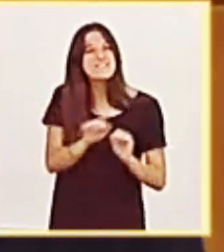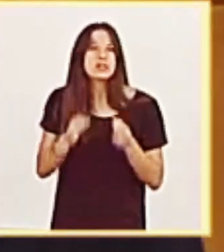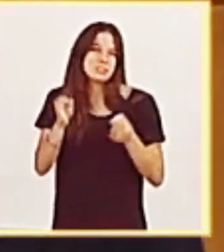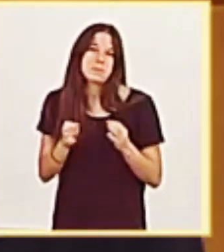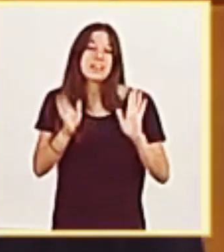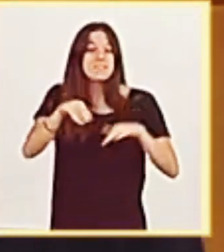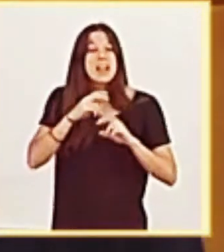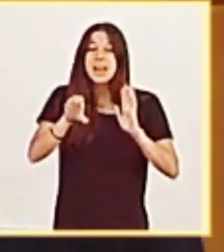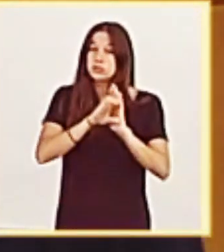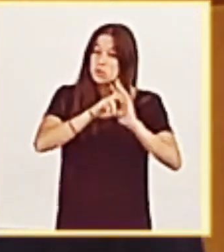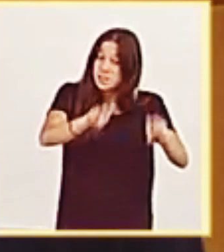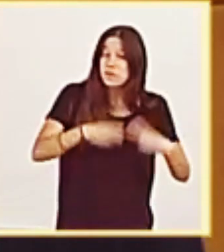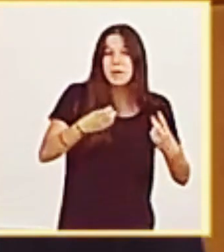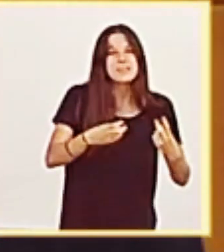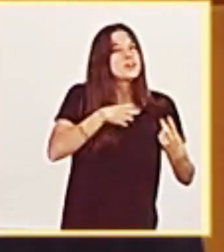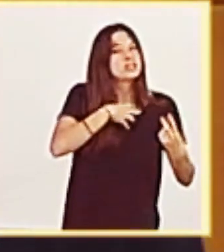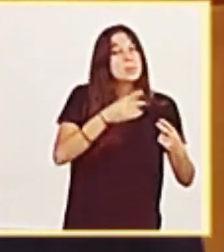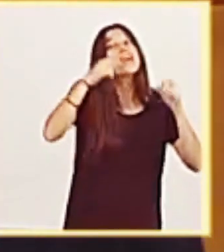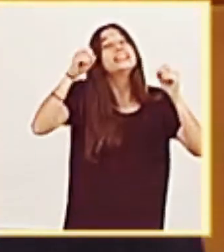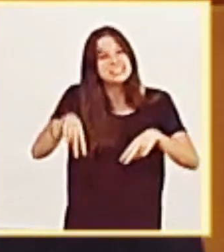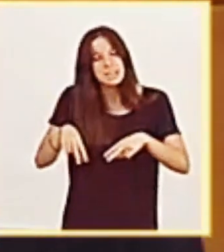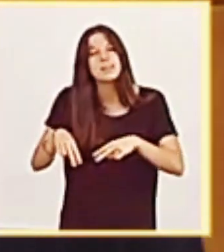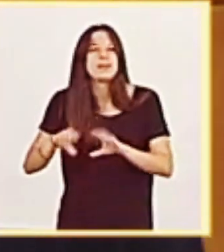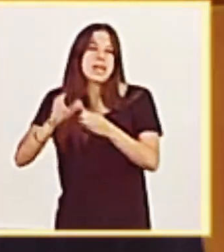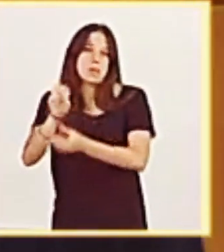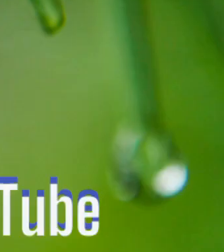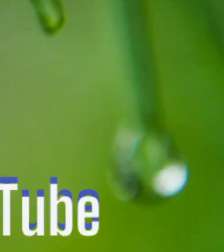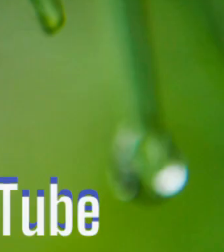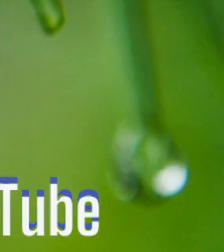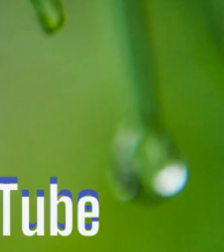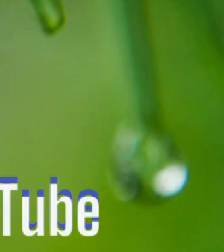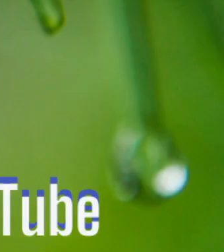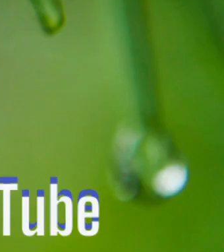puede reformar la Constitución sin el concurso del Partido Popular. Muchas gracias.